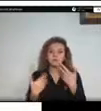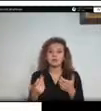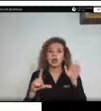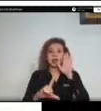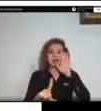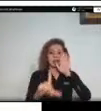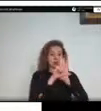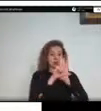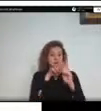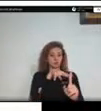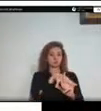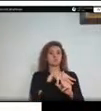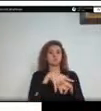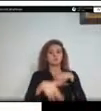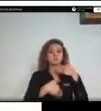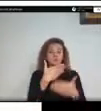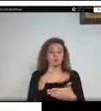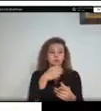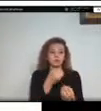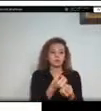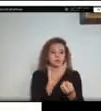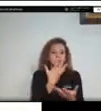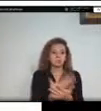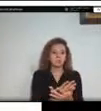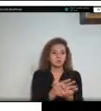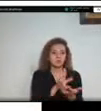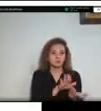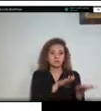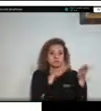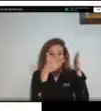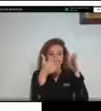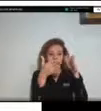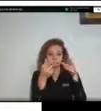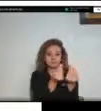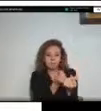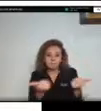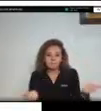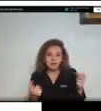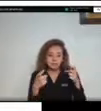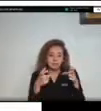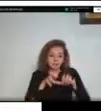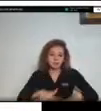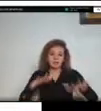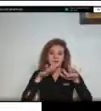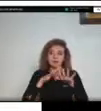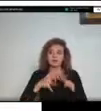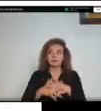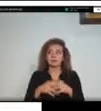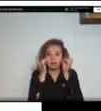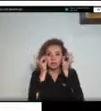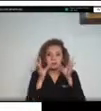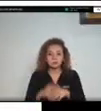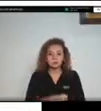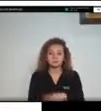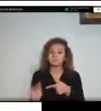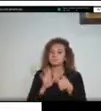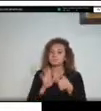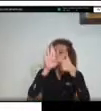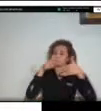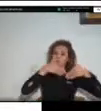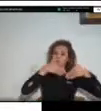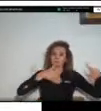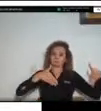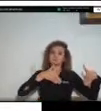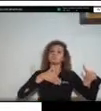infraestructura generando pérdidas de contención y para eso pues les queremos mostrar aquí rápidamente un histórico de esos